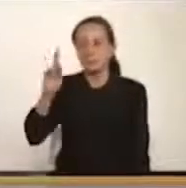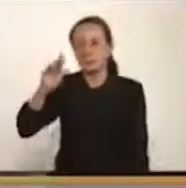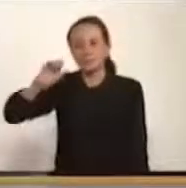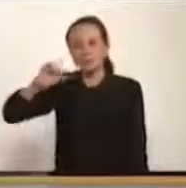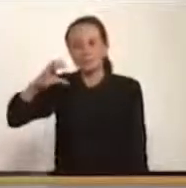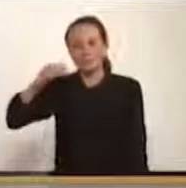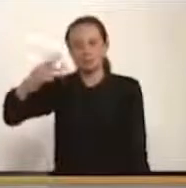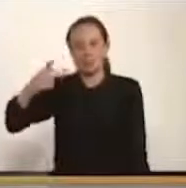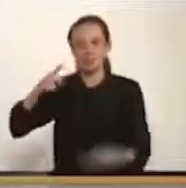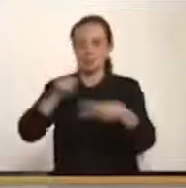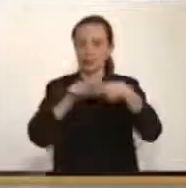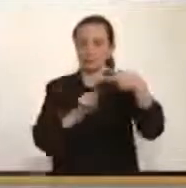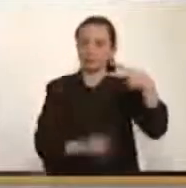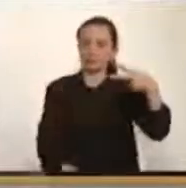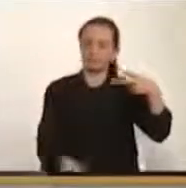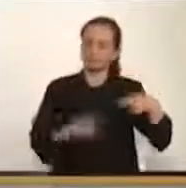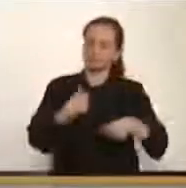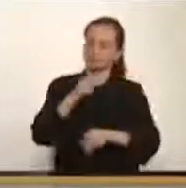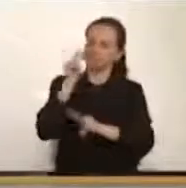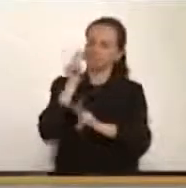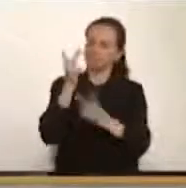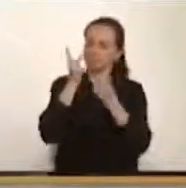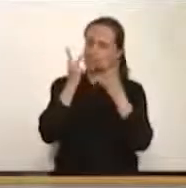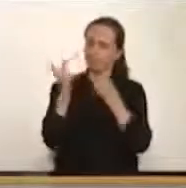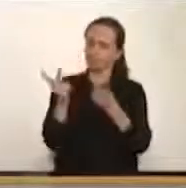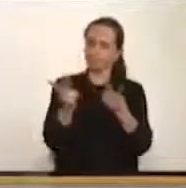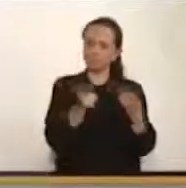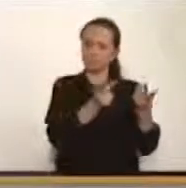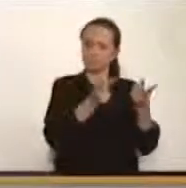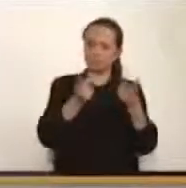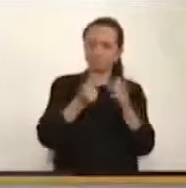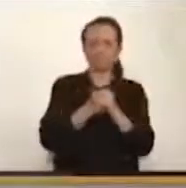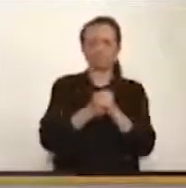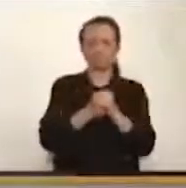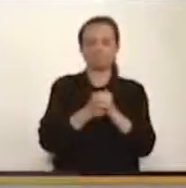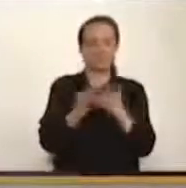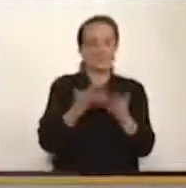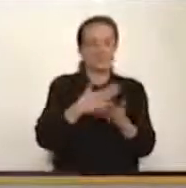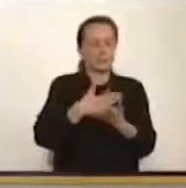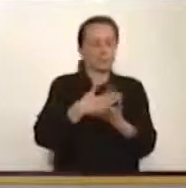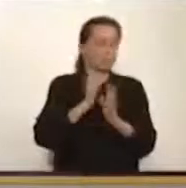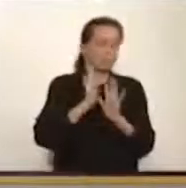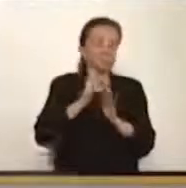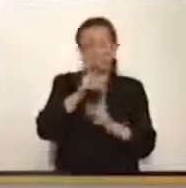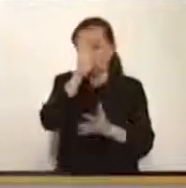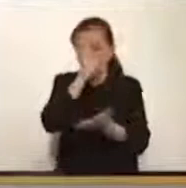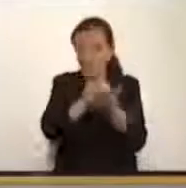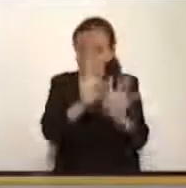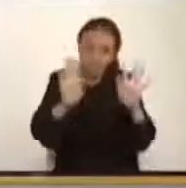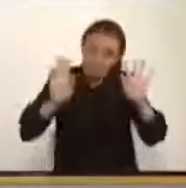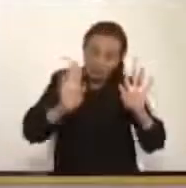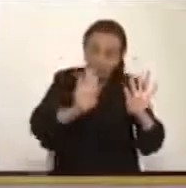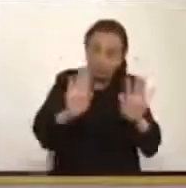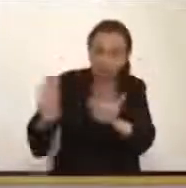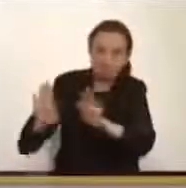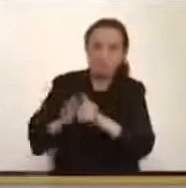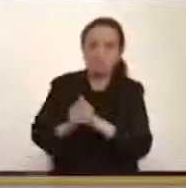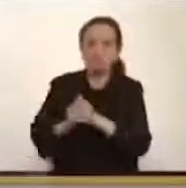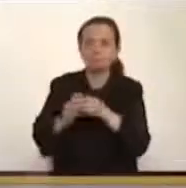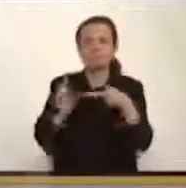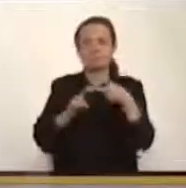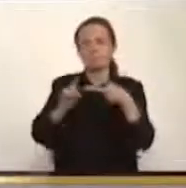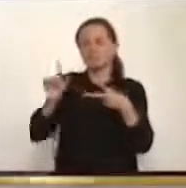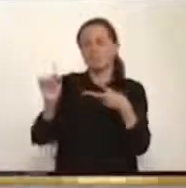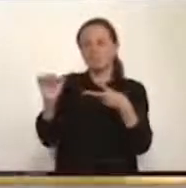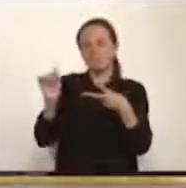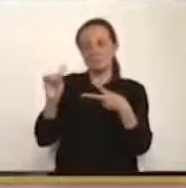A mi modo de ver, salvo mejor opinión de otras personas, el Fast Track no